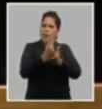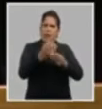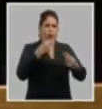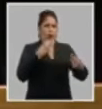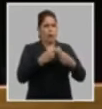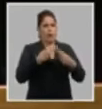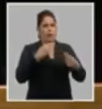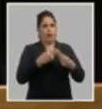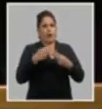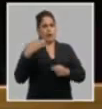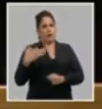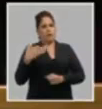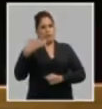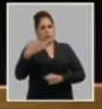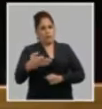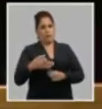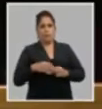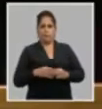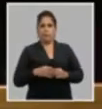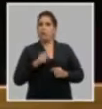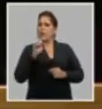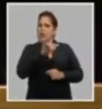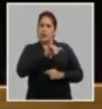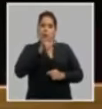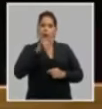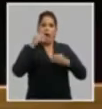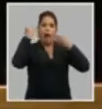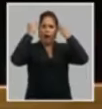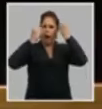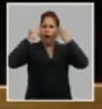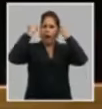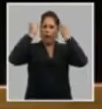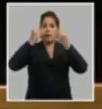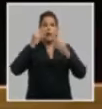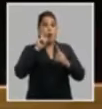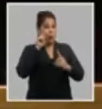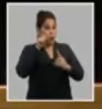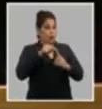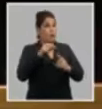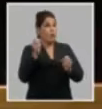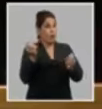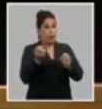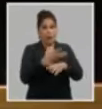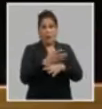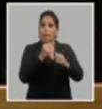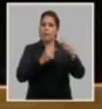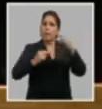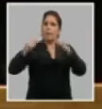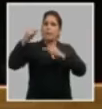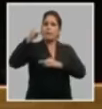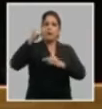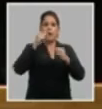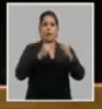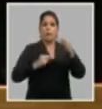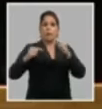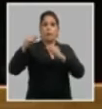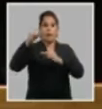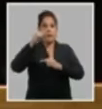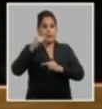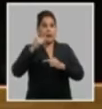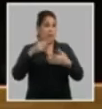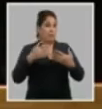confianza en el futuro. También se analizaron con objetividad las principales prioridades